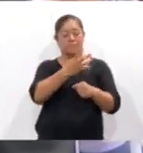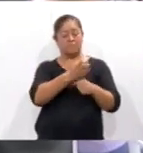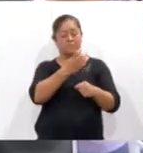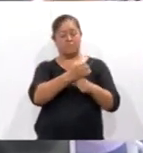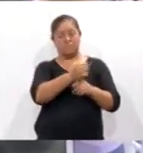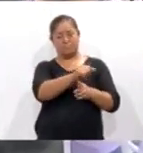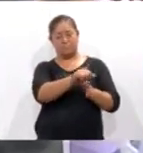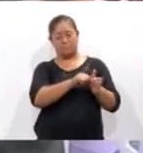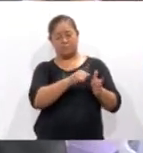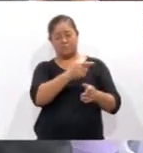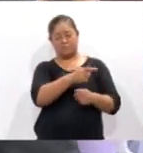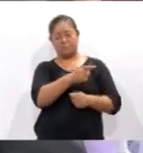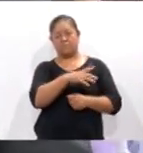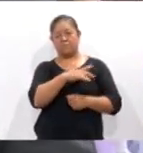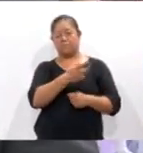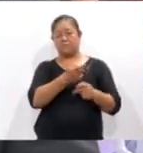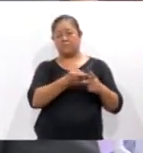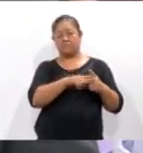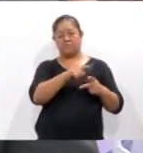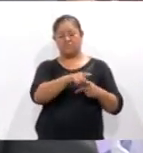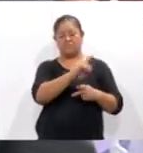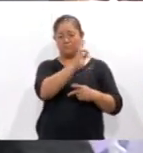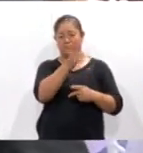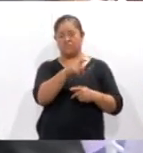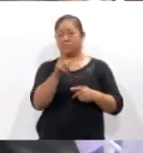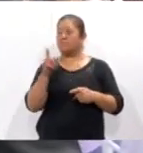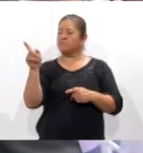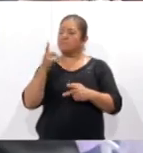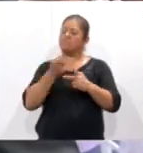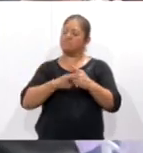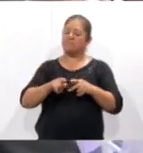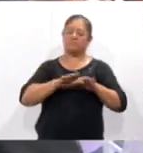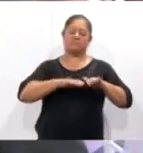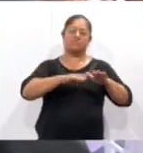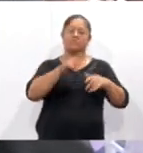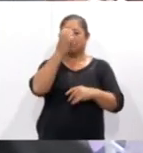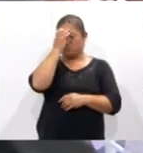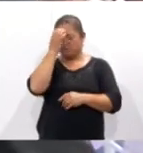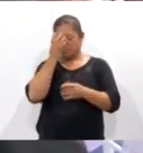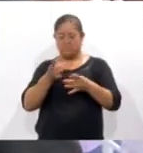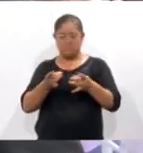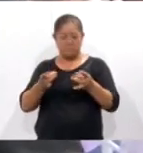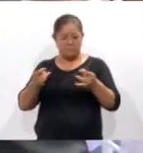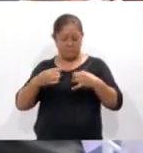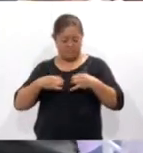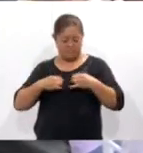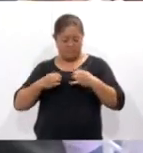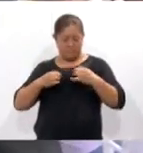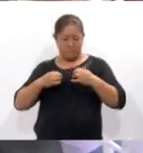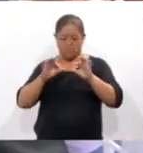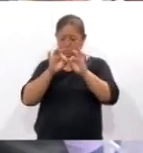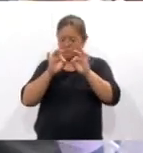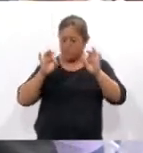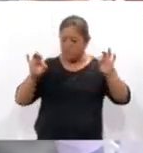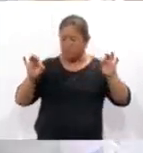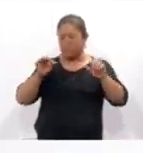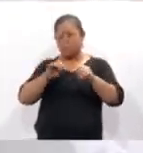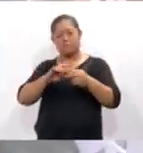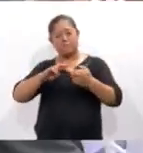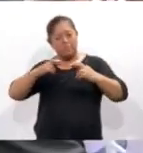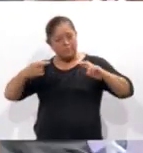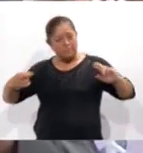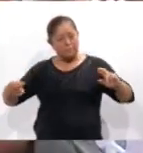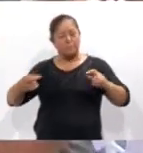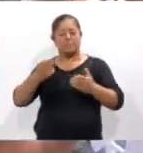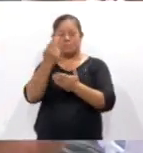ingresan a la universidad. Ellos comienzan a confeccionar y conocer un poco de las telas, conocer los hilos, los diseños, los cortes.